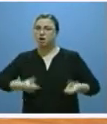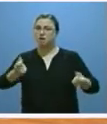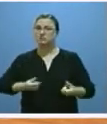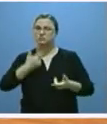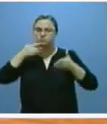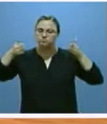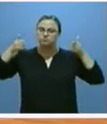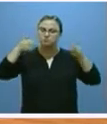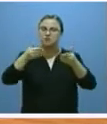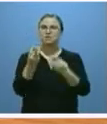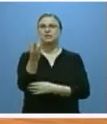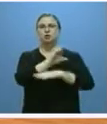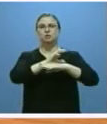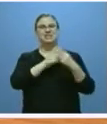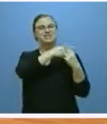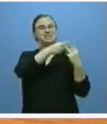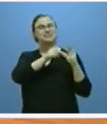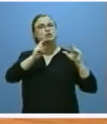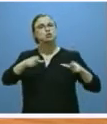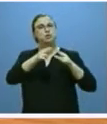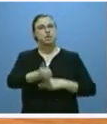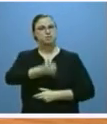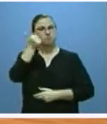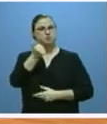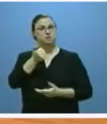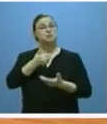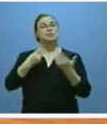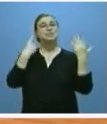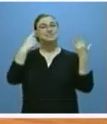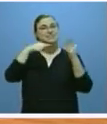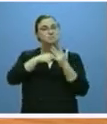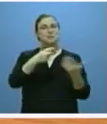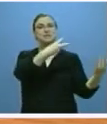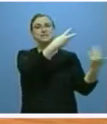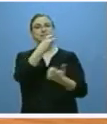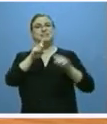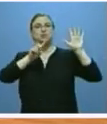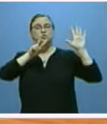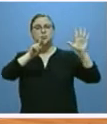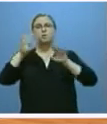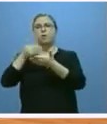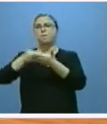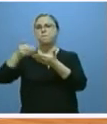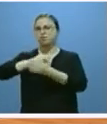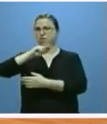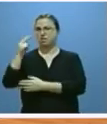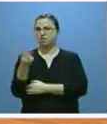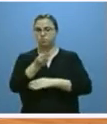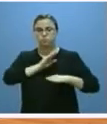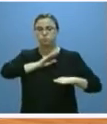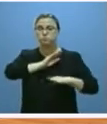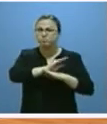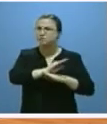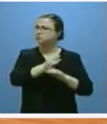concentrar en las tres consejerías más sociales con 6.000 379 millones de euros lo que expresa bien la